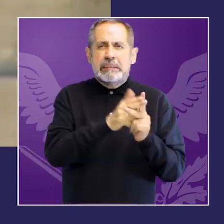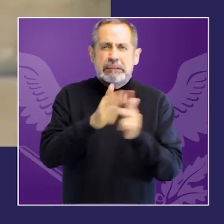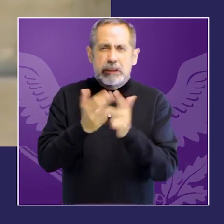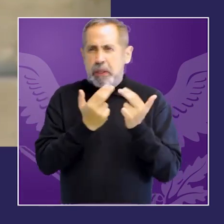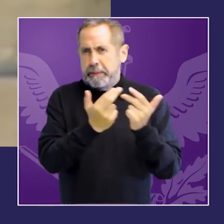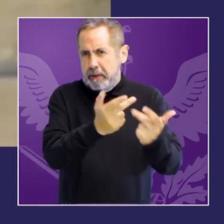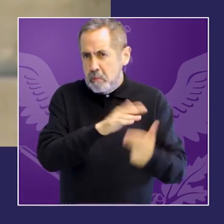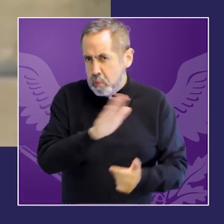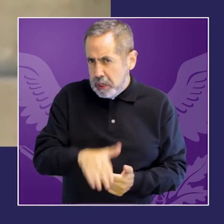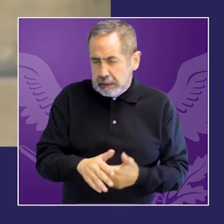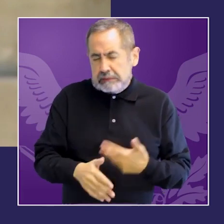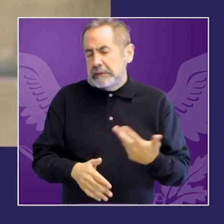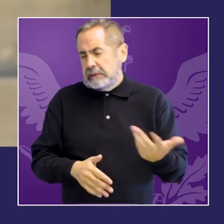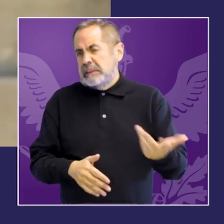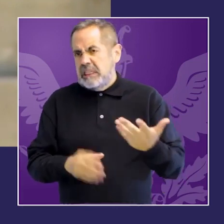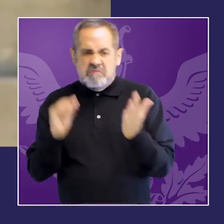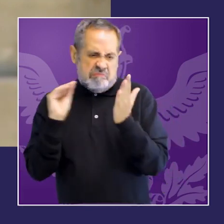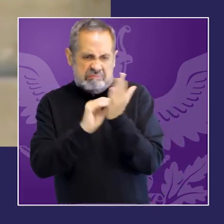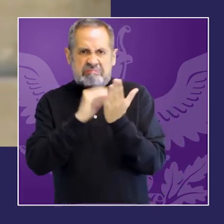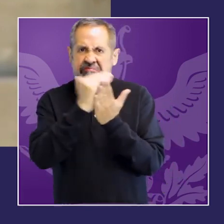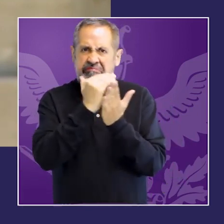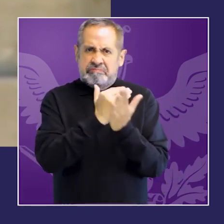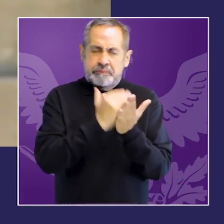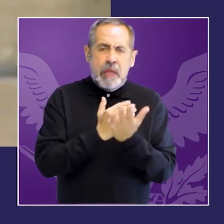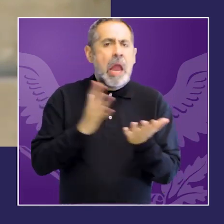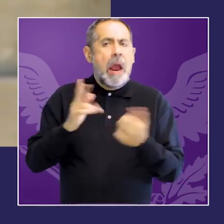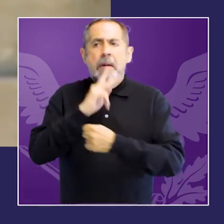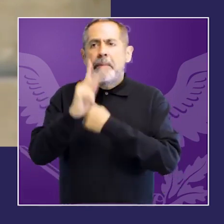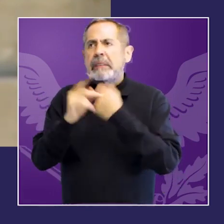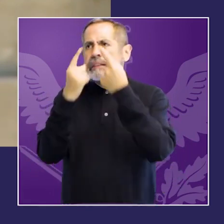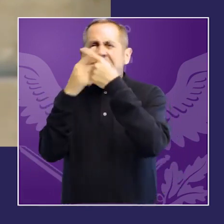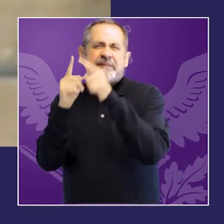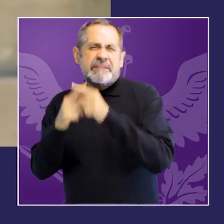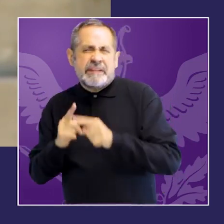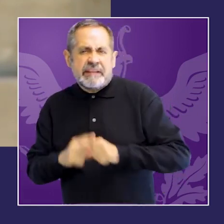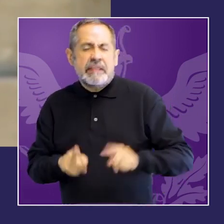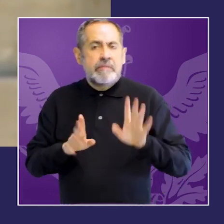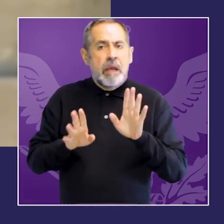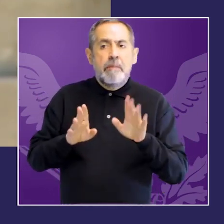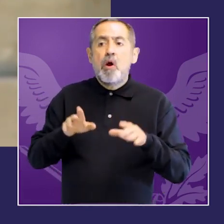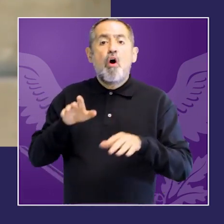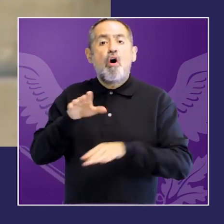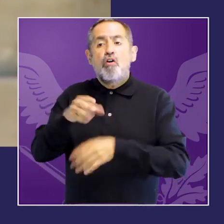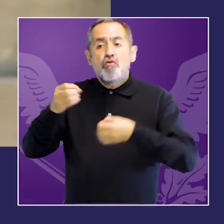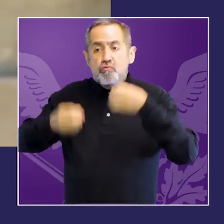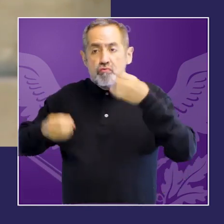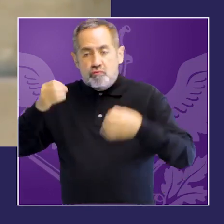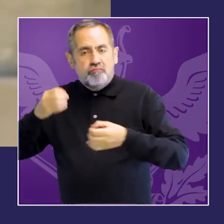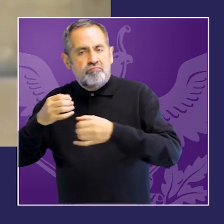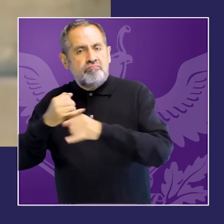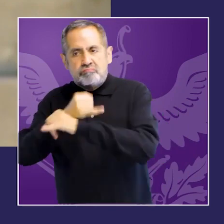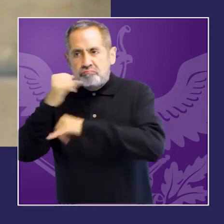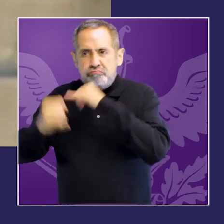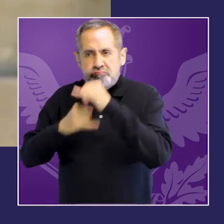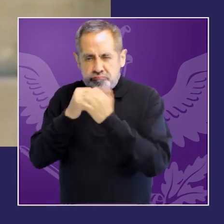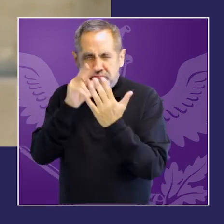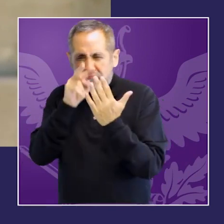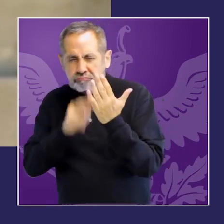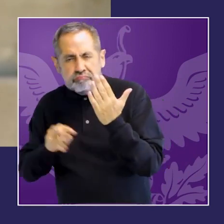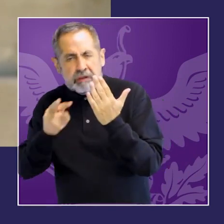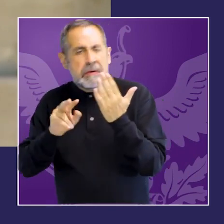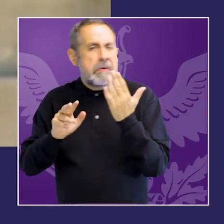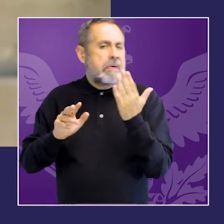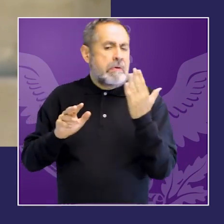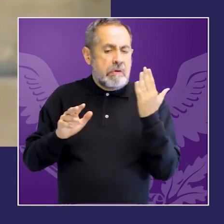y otros. Ahora, también lo que sabemos, a partir del trabajo de la evaluación regional que propone, que lleva